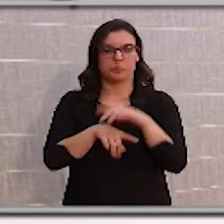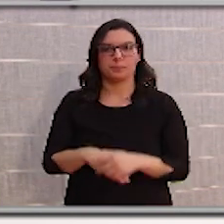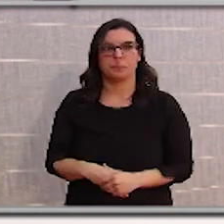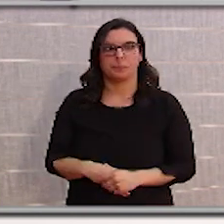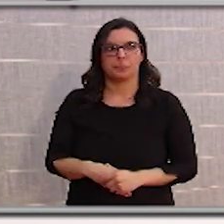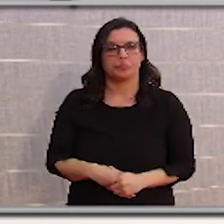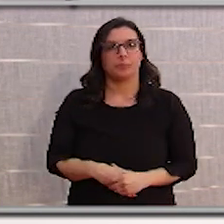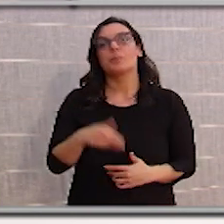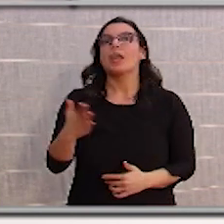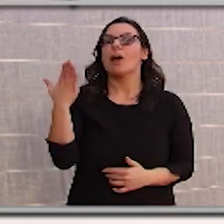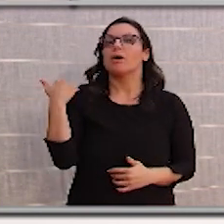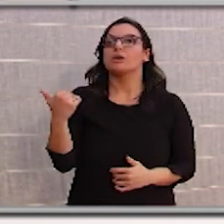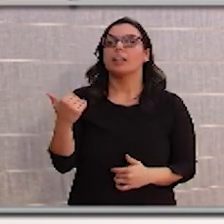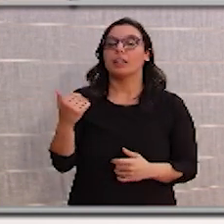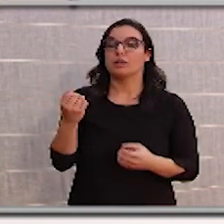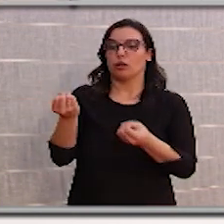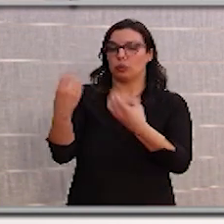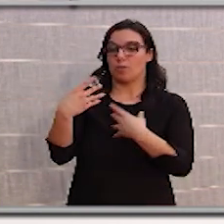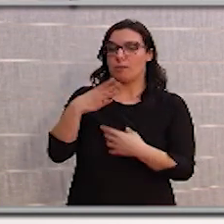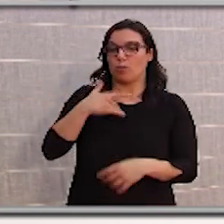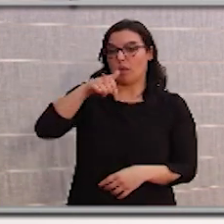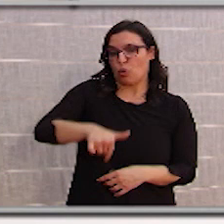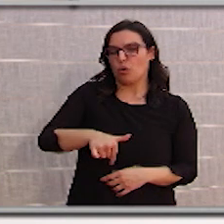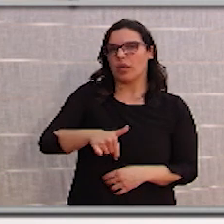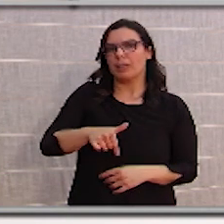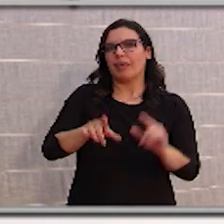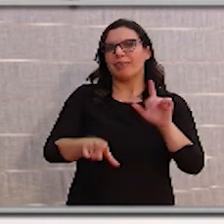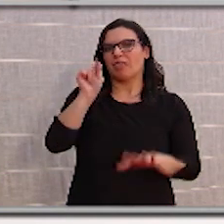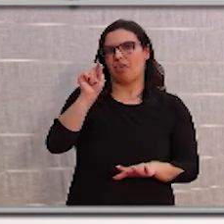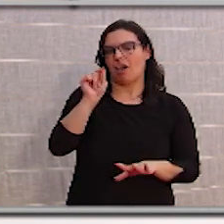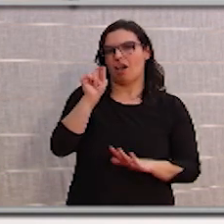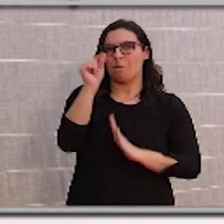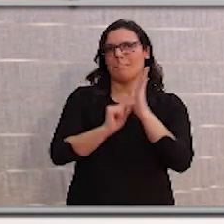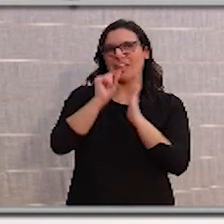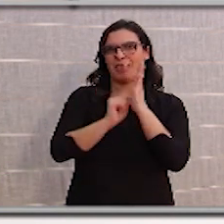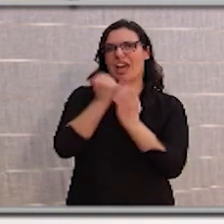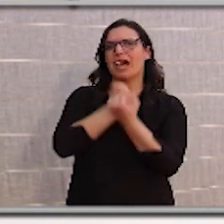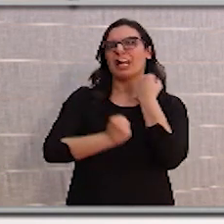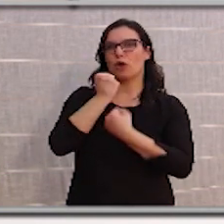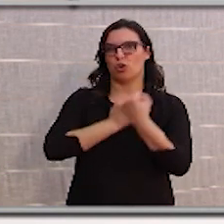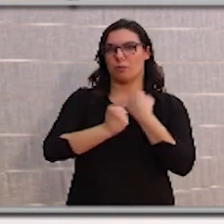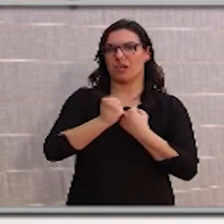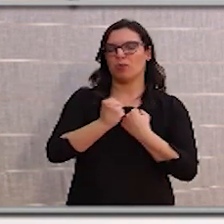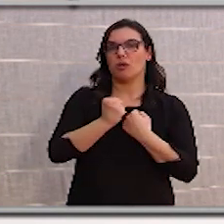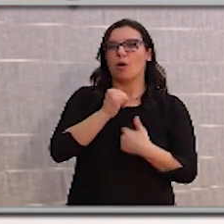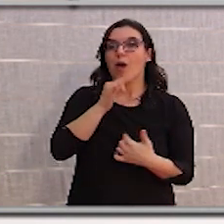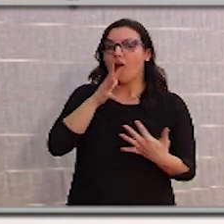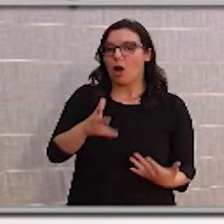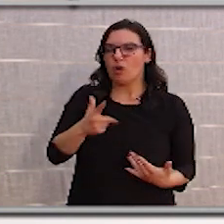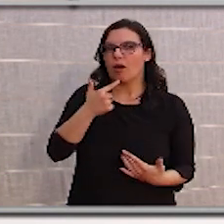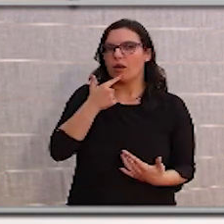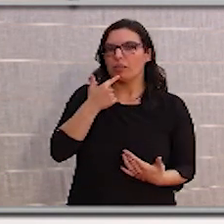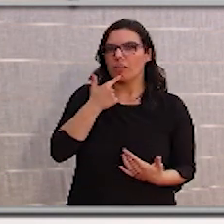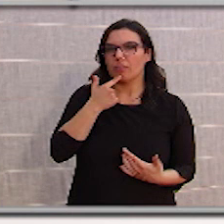Ayer nos informaban de que hoy posiblemente se iban a tomar alguna medida de calado económico. Bueno, ahora se nos dice que va a ser después de